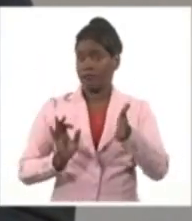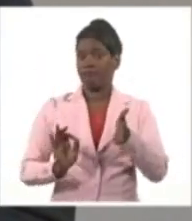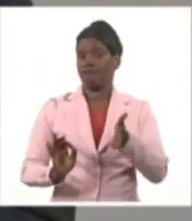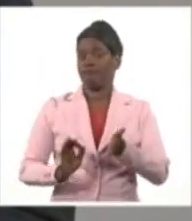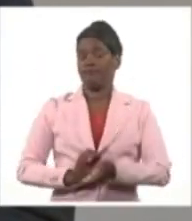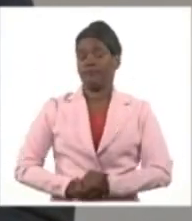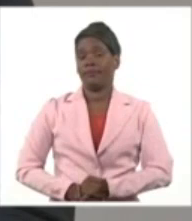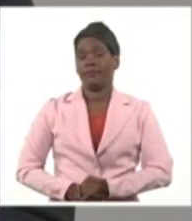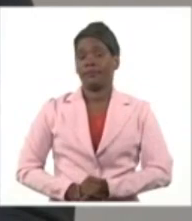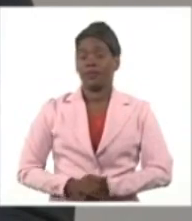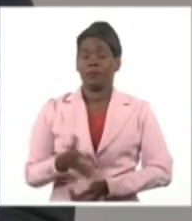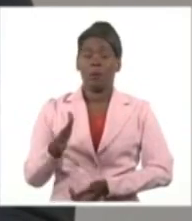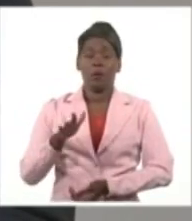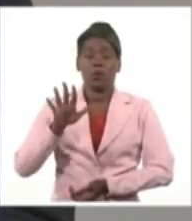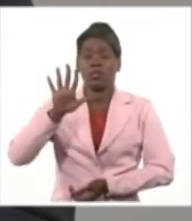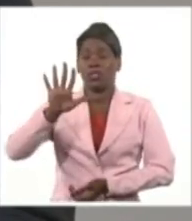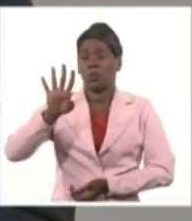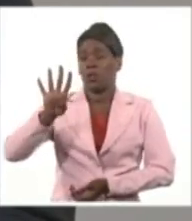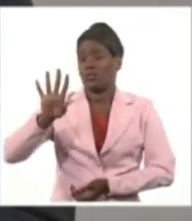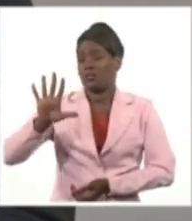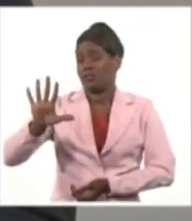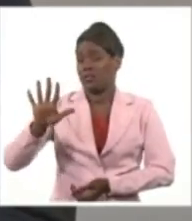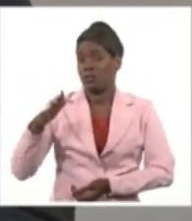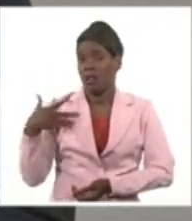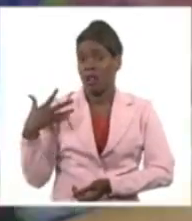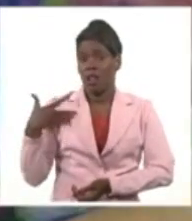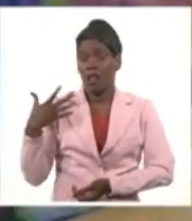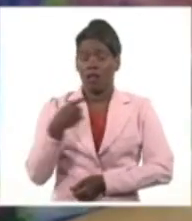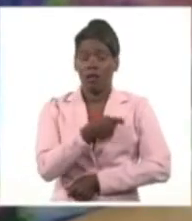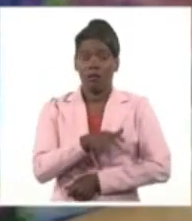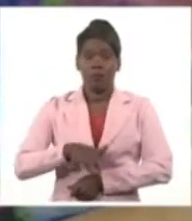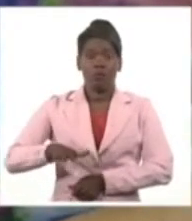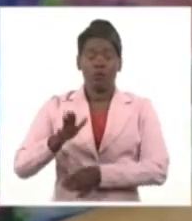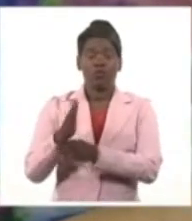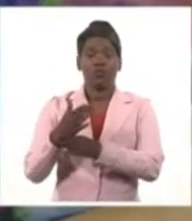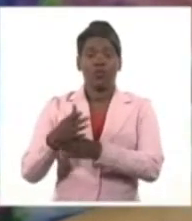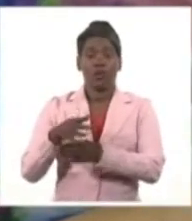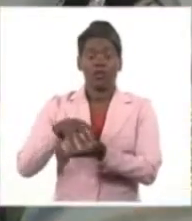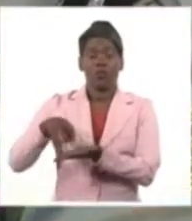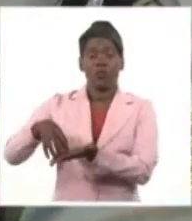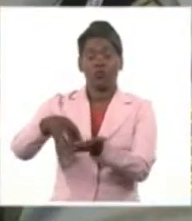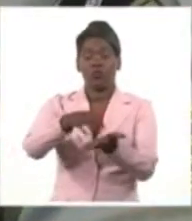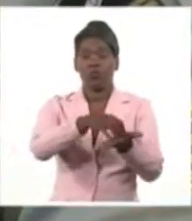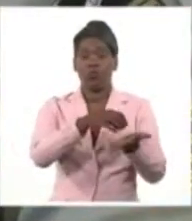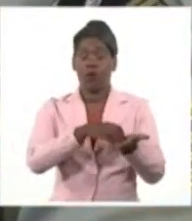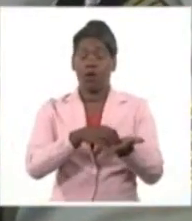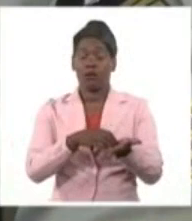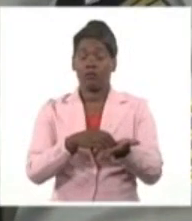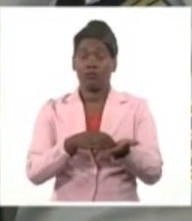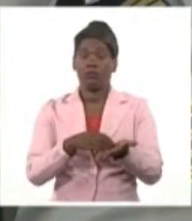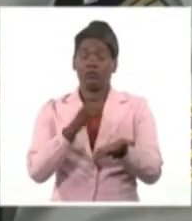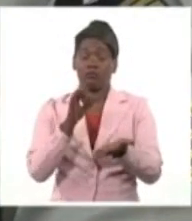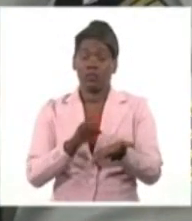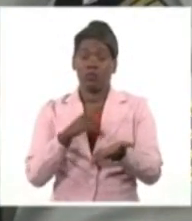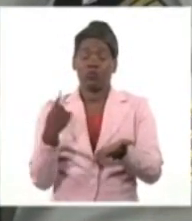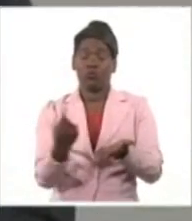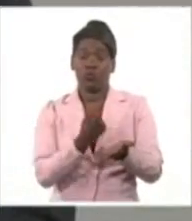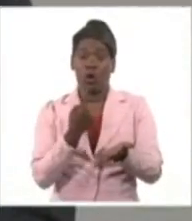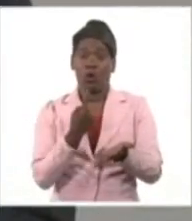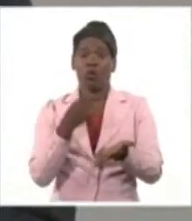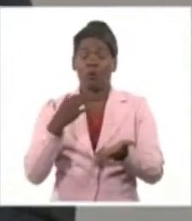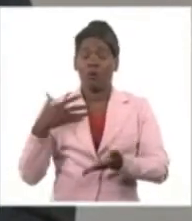545 quejas de la población asociadas en tema de la paguetería.